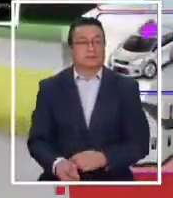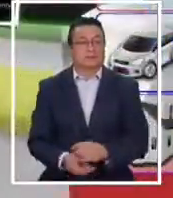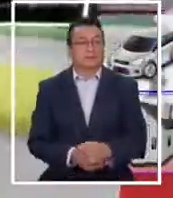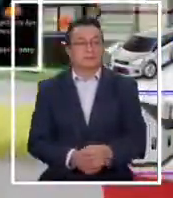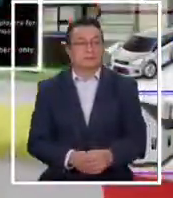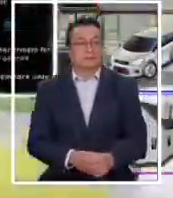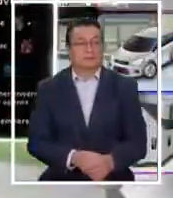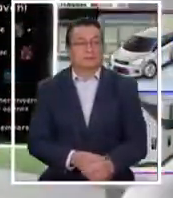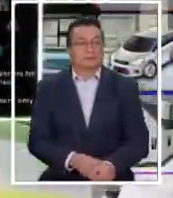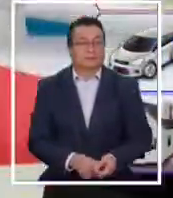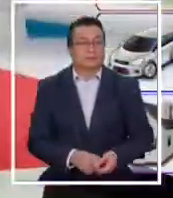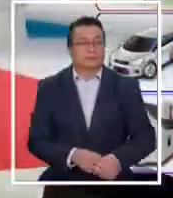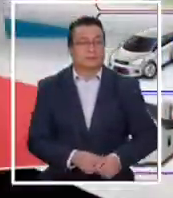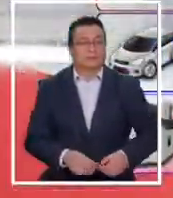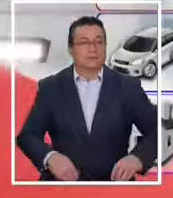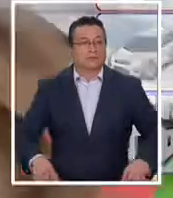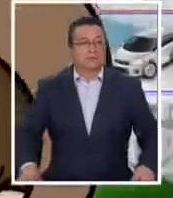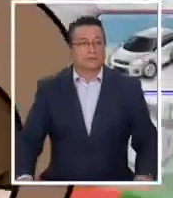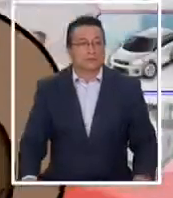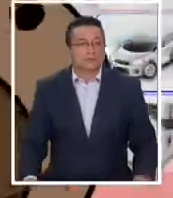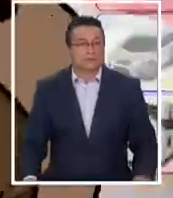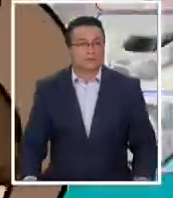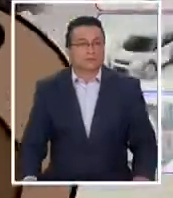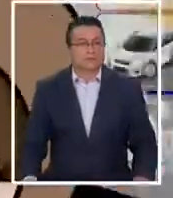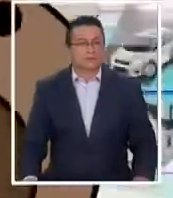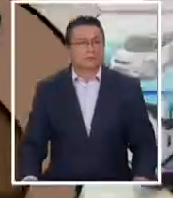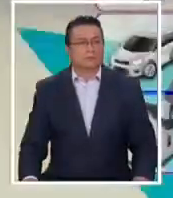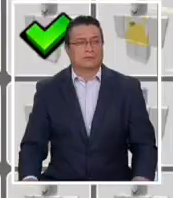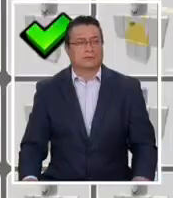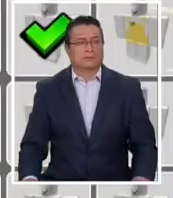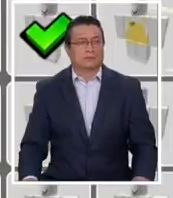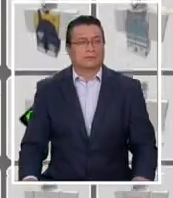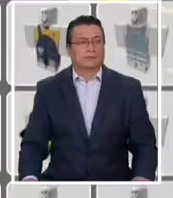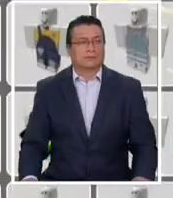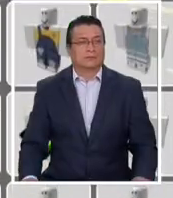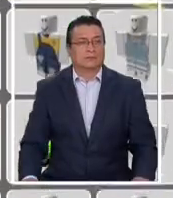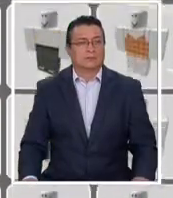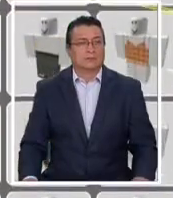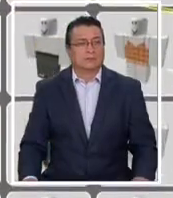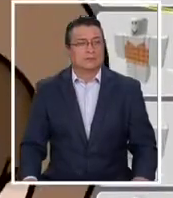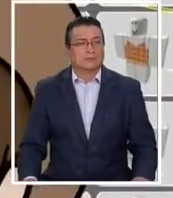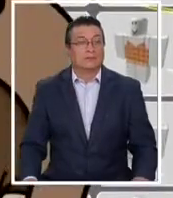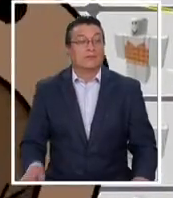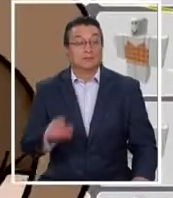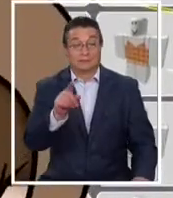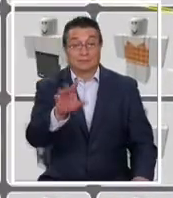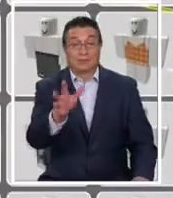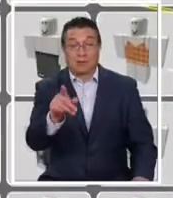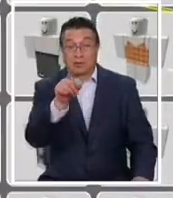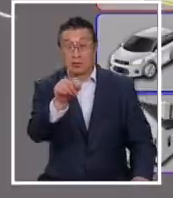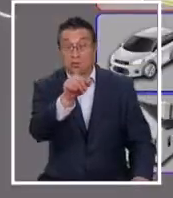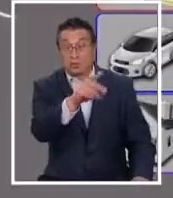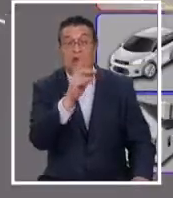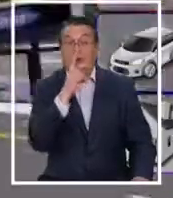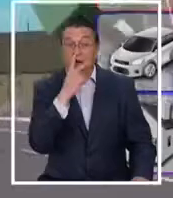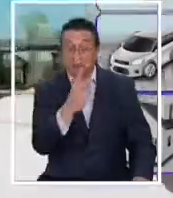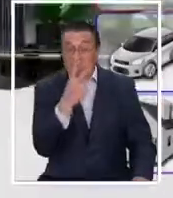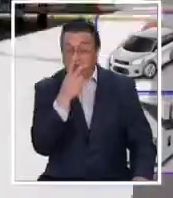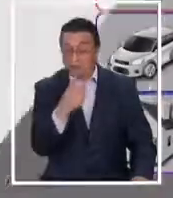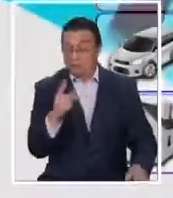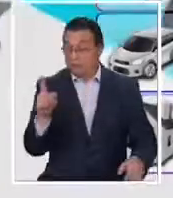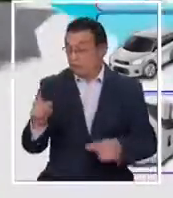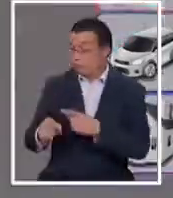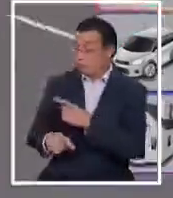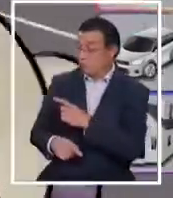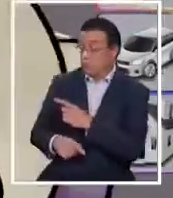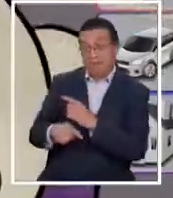les traigo un nuevo video de Brookhaven con Dani. hola, hola, hola. ¿Cómo es, Rosa? No combina tanto. Seguramente alguna vez se ha topado con este